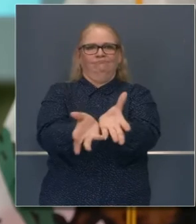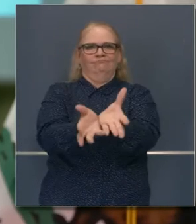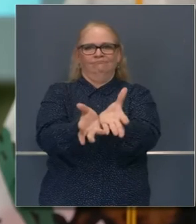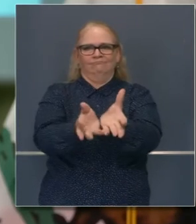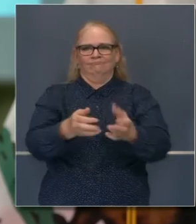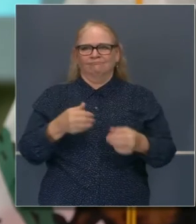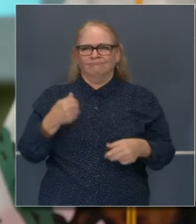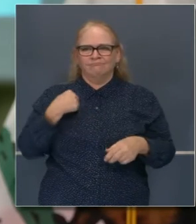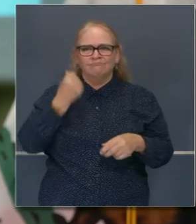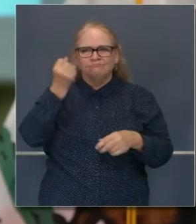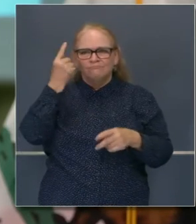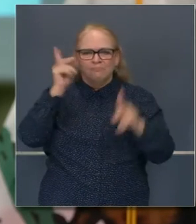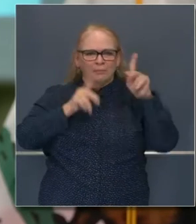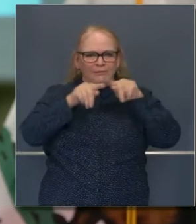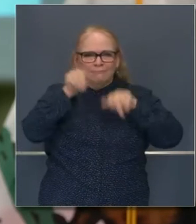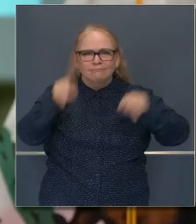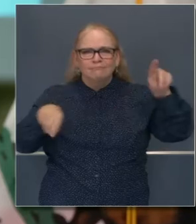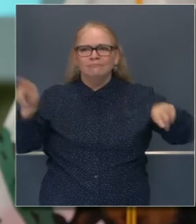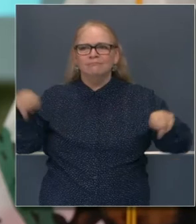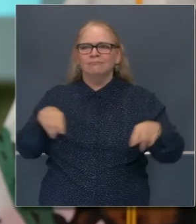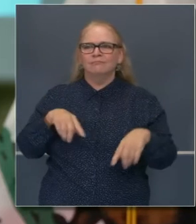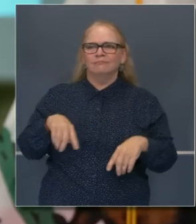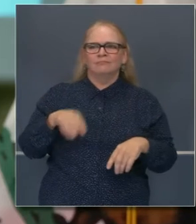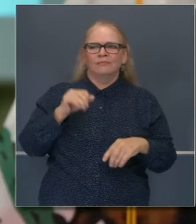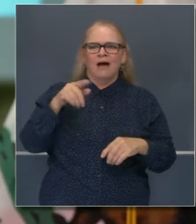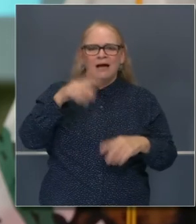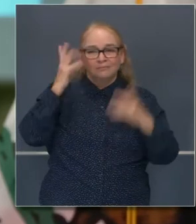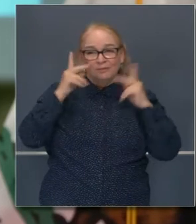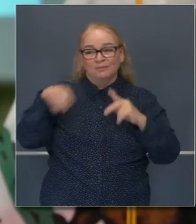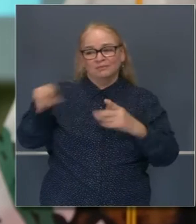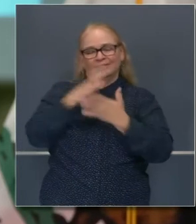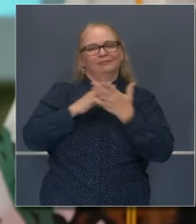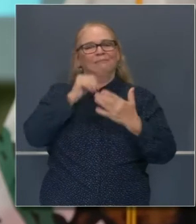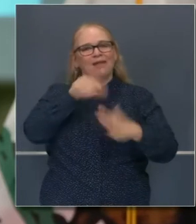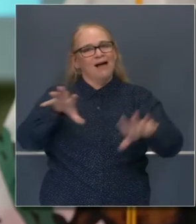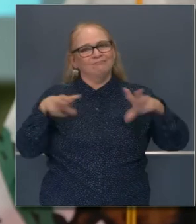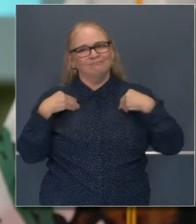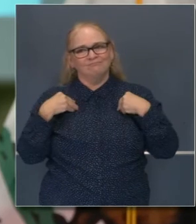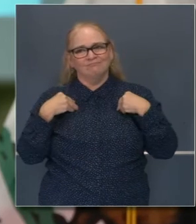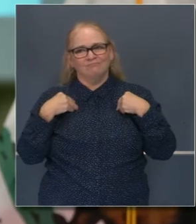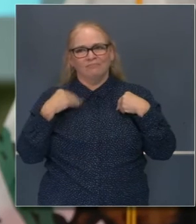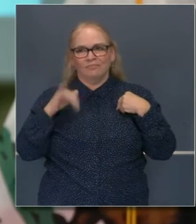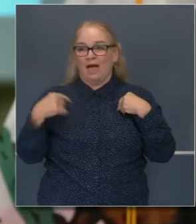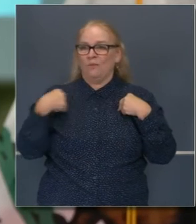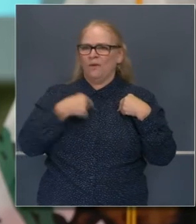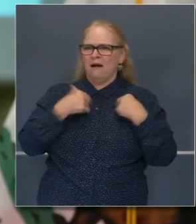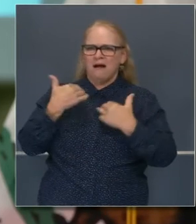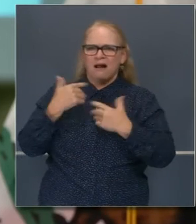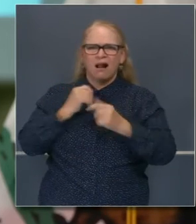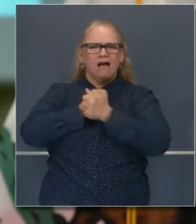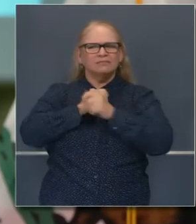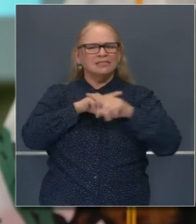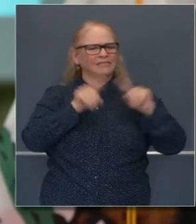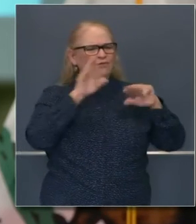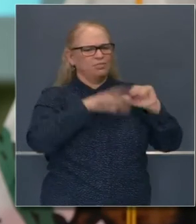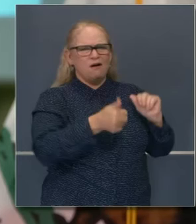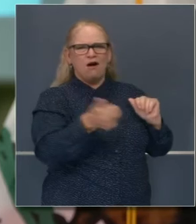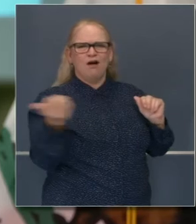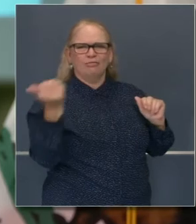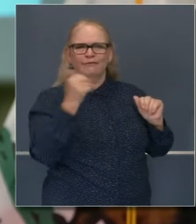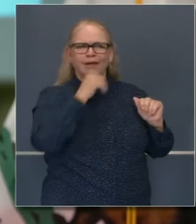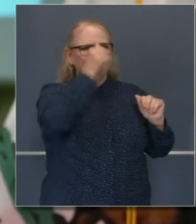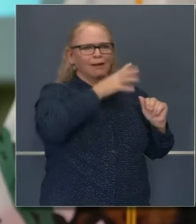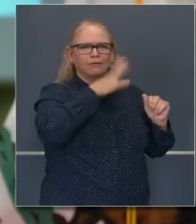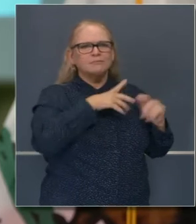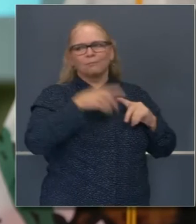acerca de personas que no están tan dispuestos a aceptar que la gente puede amar de una forma distinta